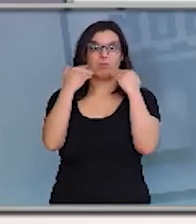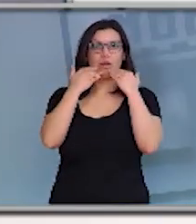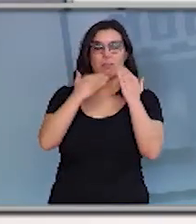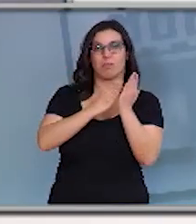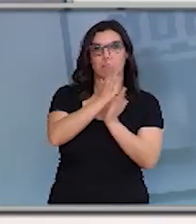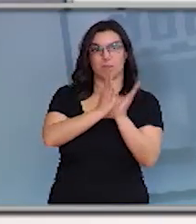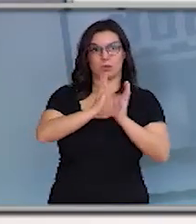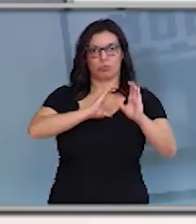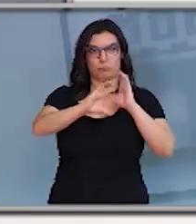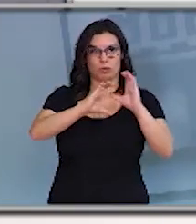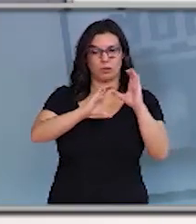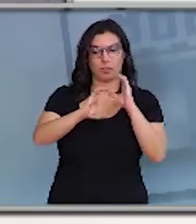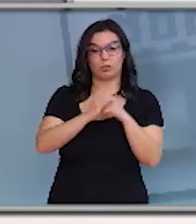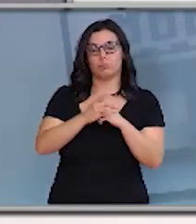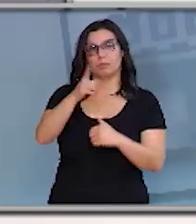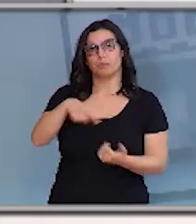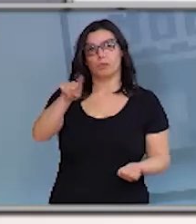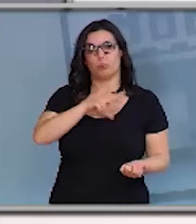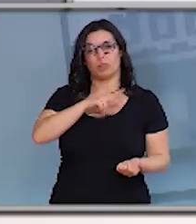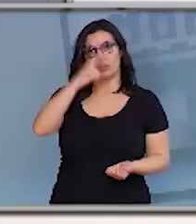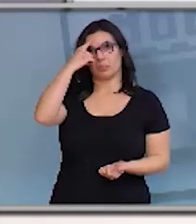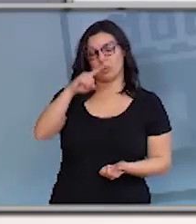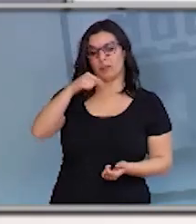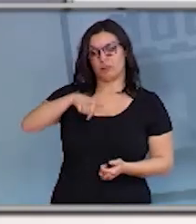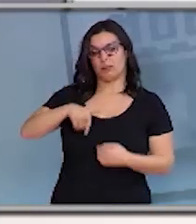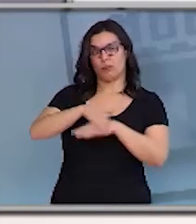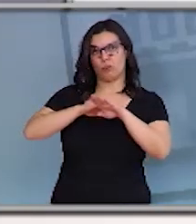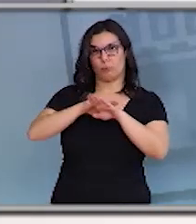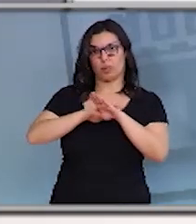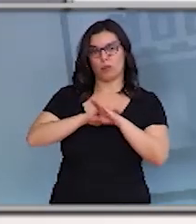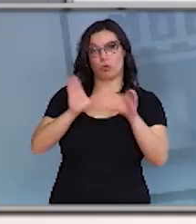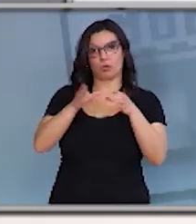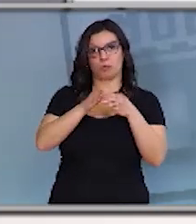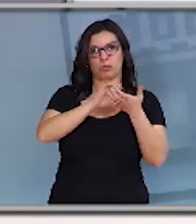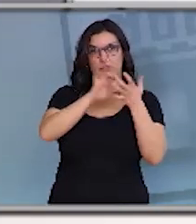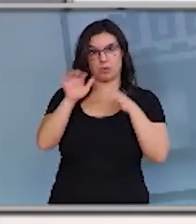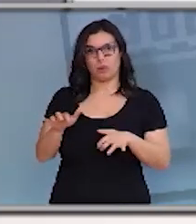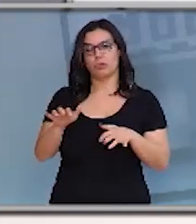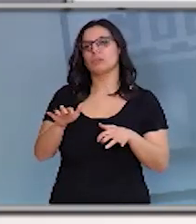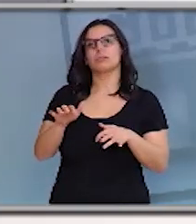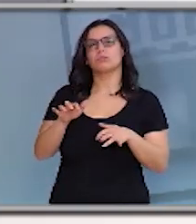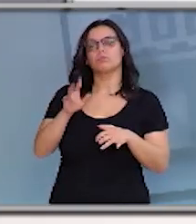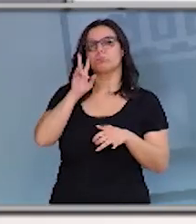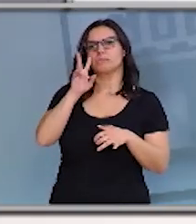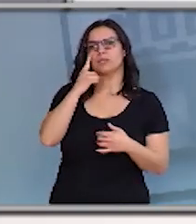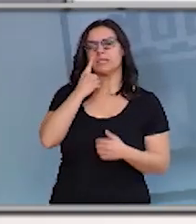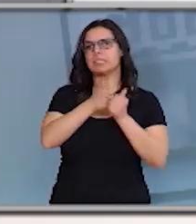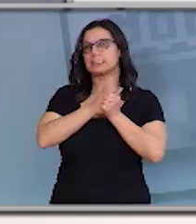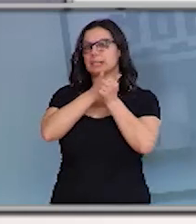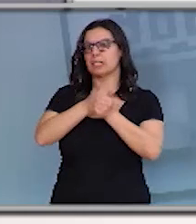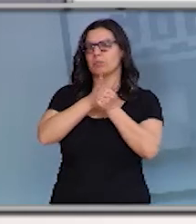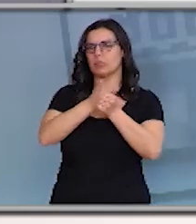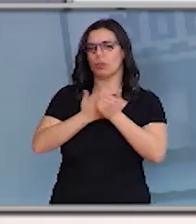comunicación. Como saben ustedes, o Goberno da Comunidade de Castilla y León ha venido seguindo puntualmente a evolución diaria da